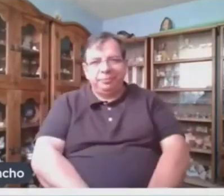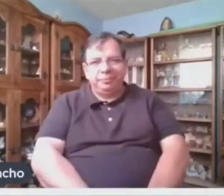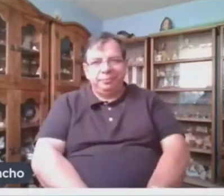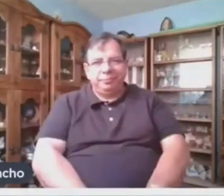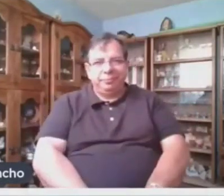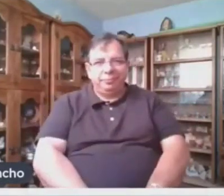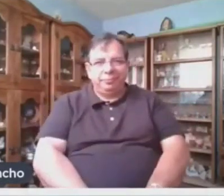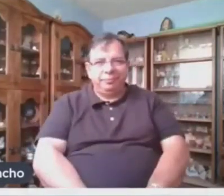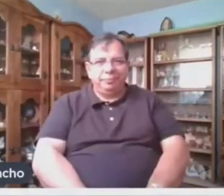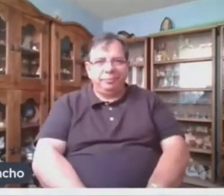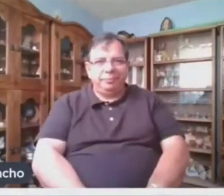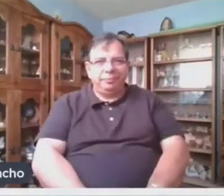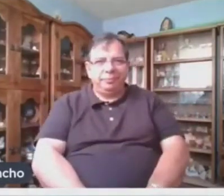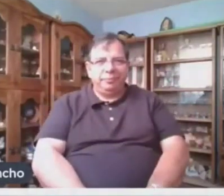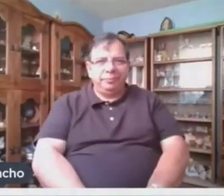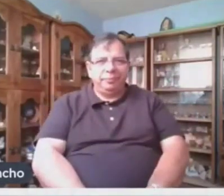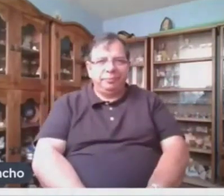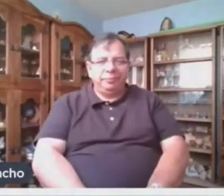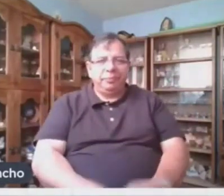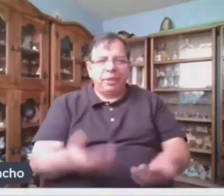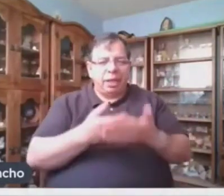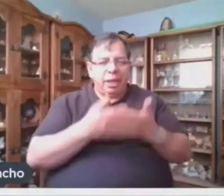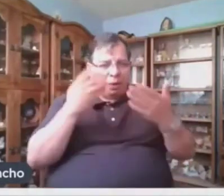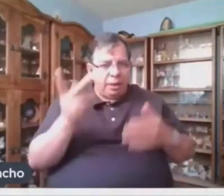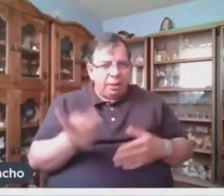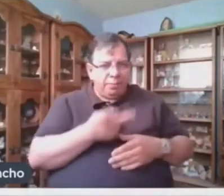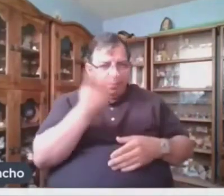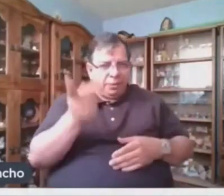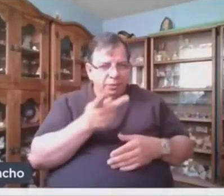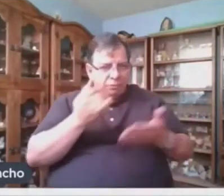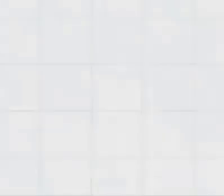Entonces Allá va La siguiente pregunta reto